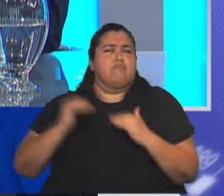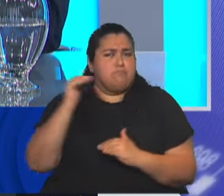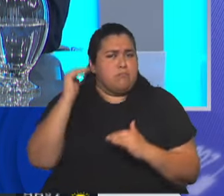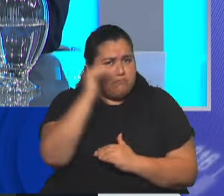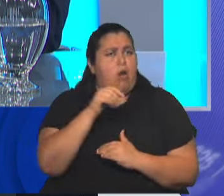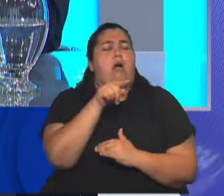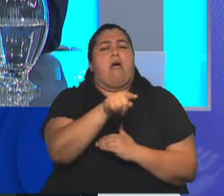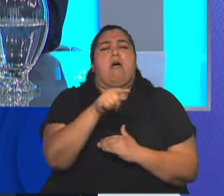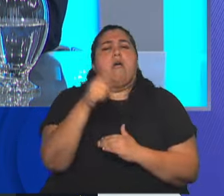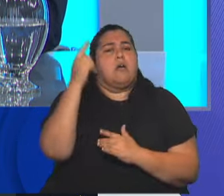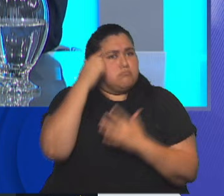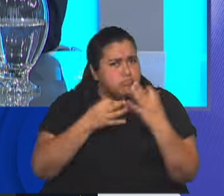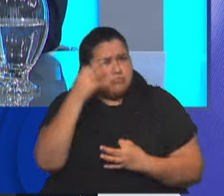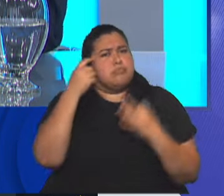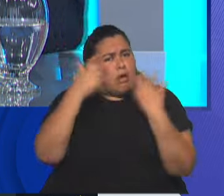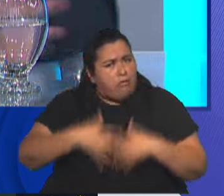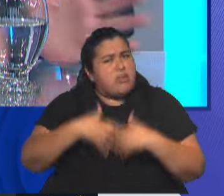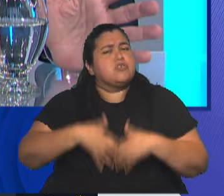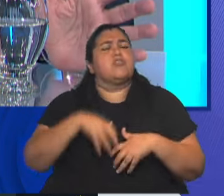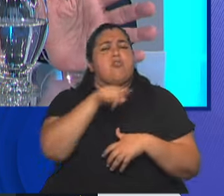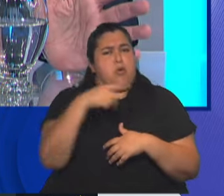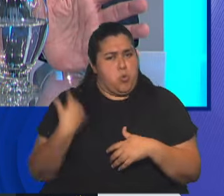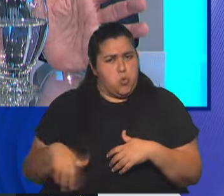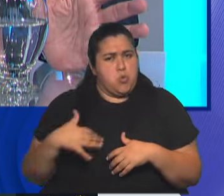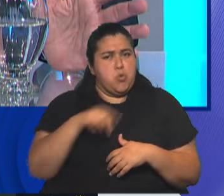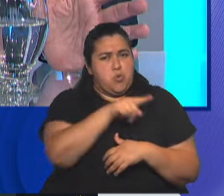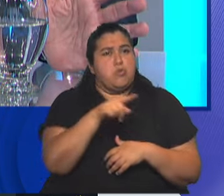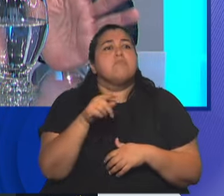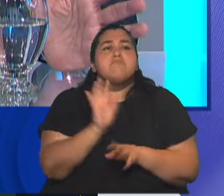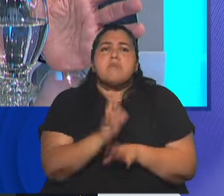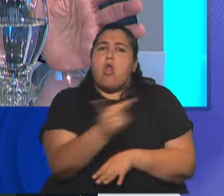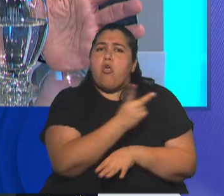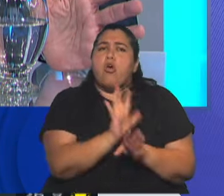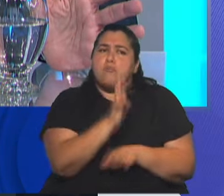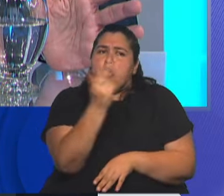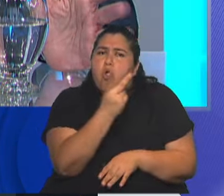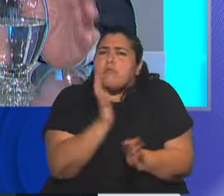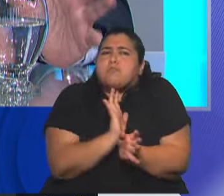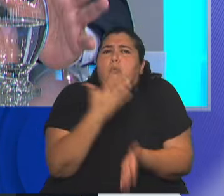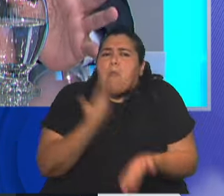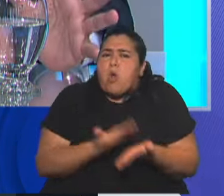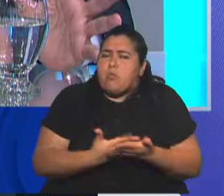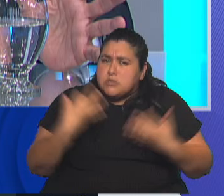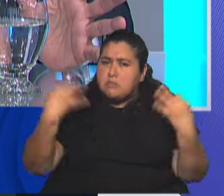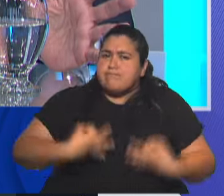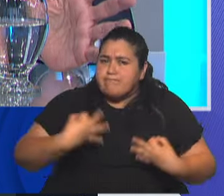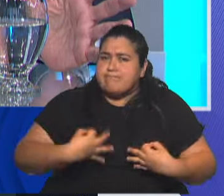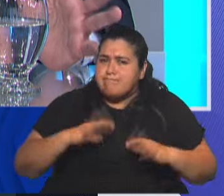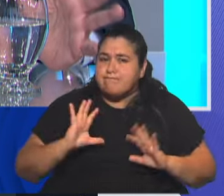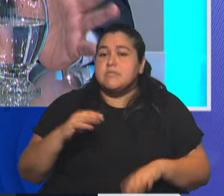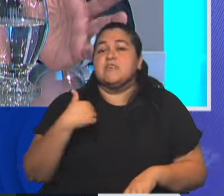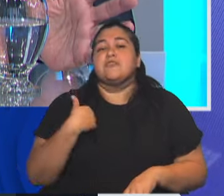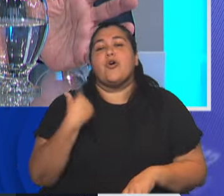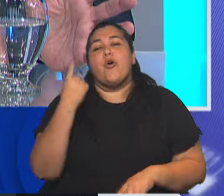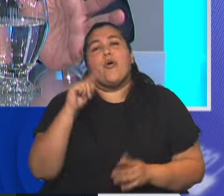apolítico, criterioso, va a hacer... Son grandes propuestas, grandes propuestas. Voy a extrañar